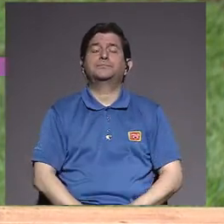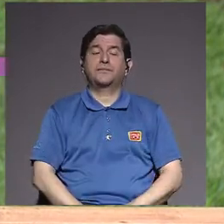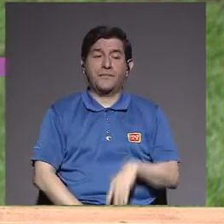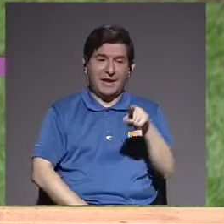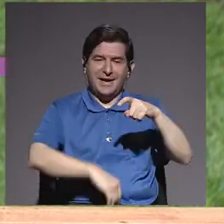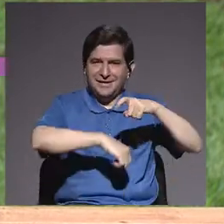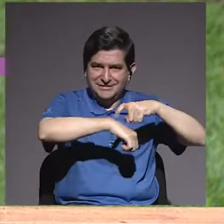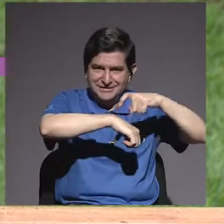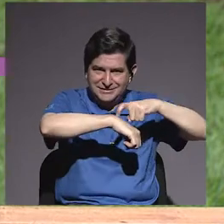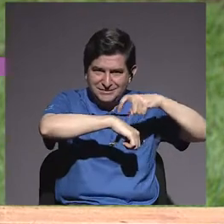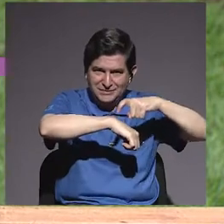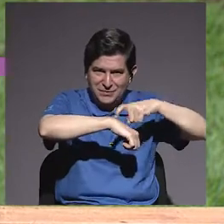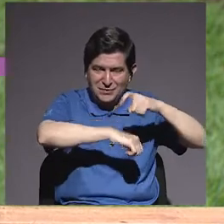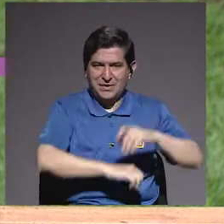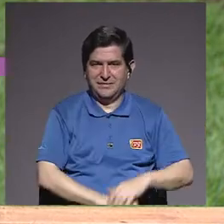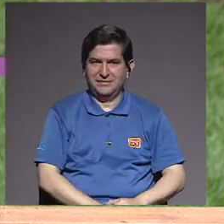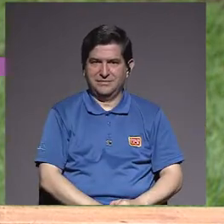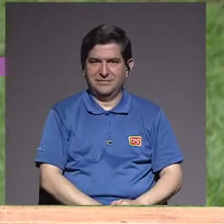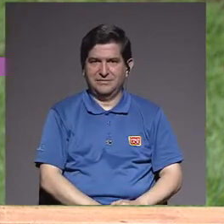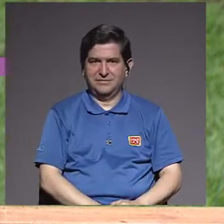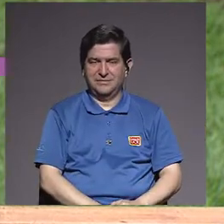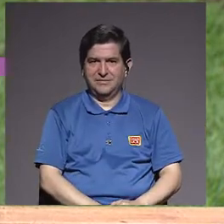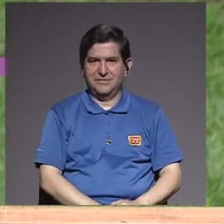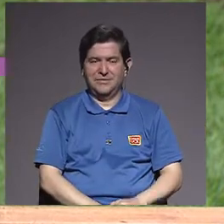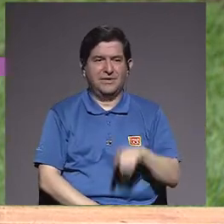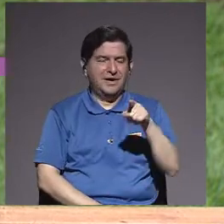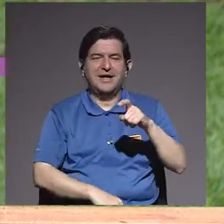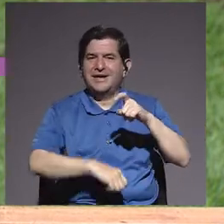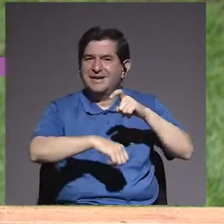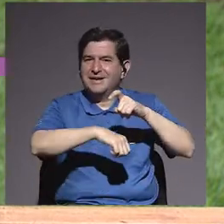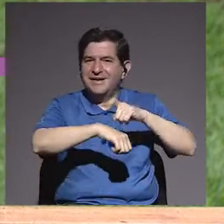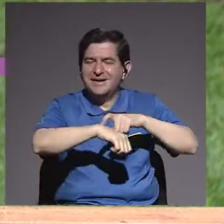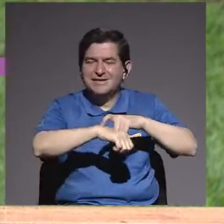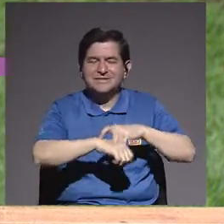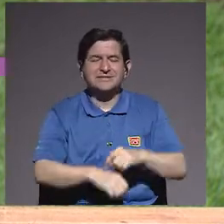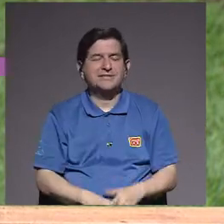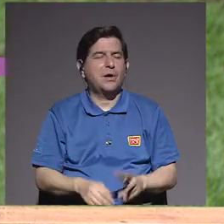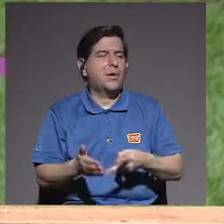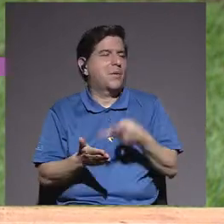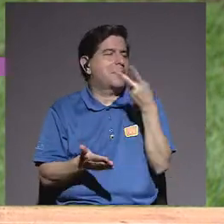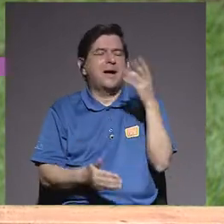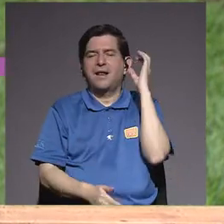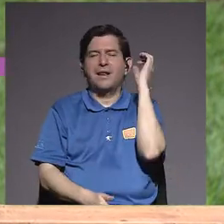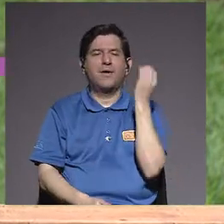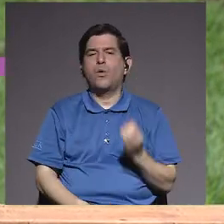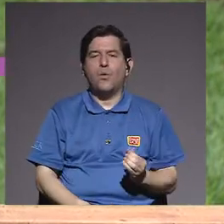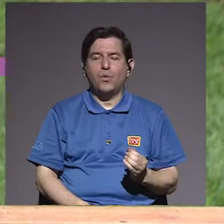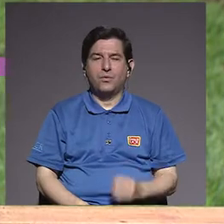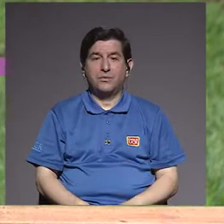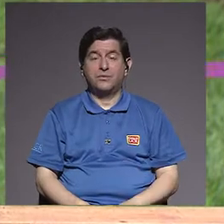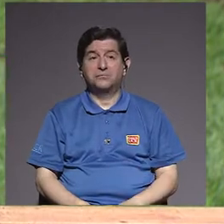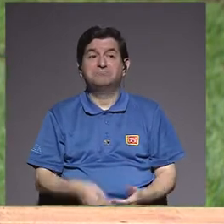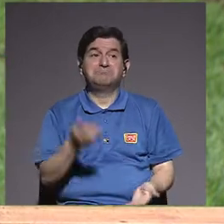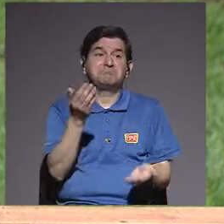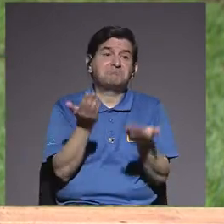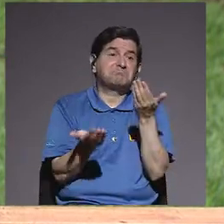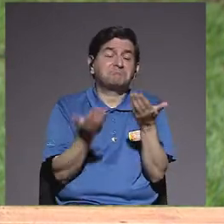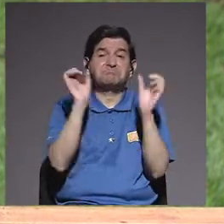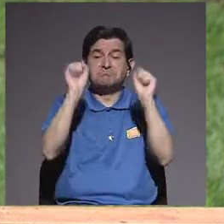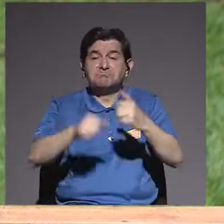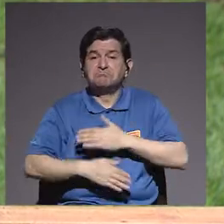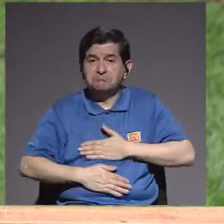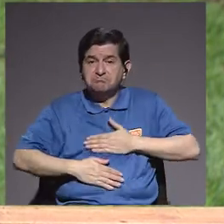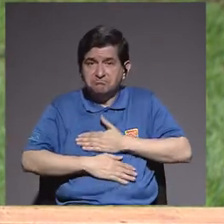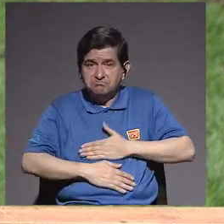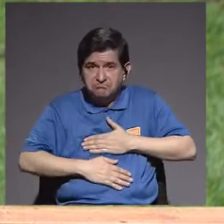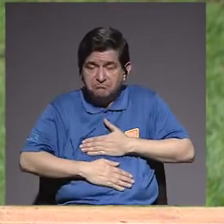Esos momentos, llevarle esos ratitos son de oro para ellos. Si todavía pueden